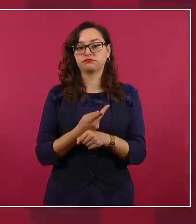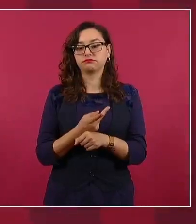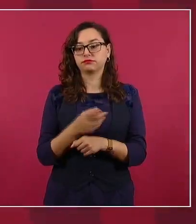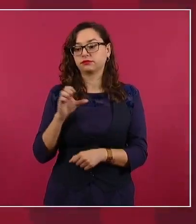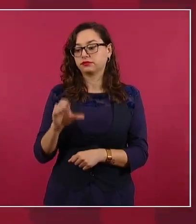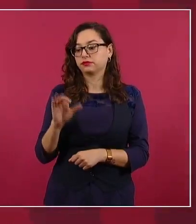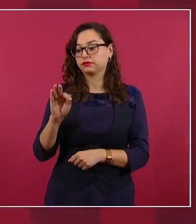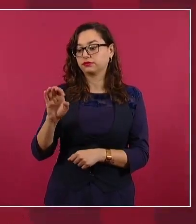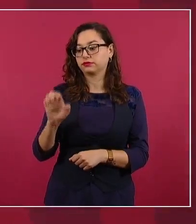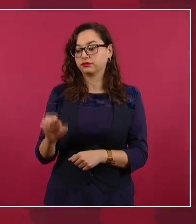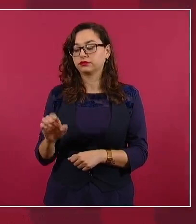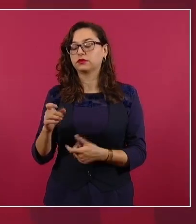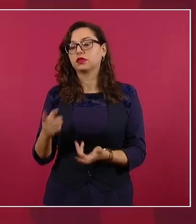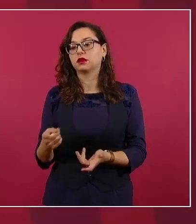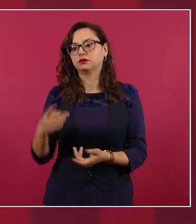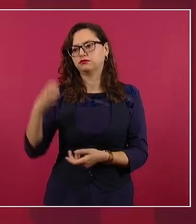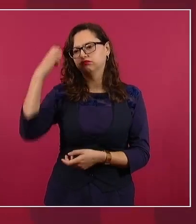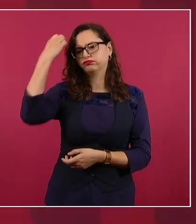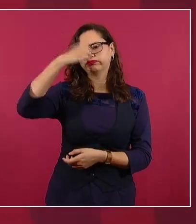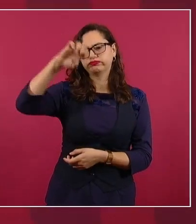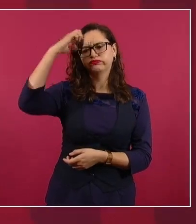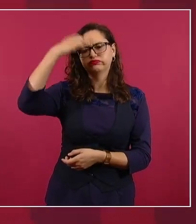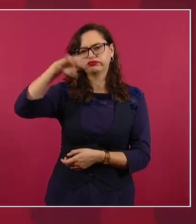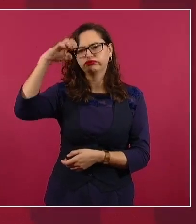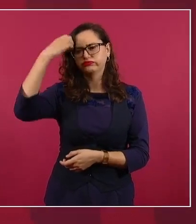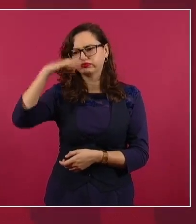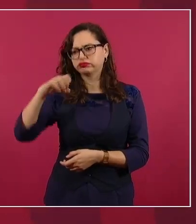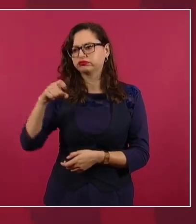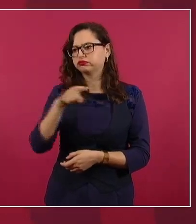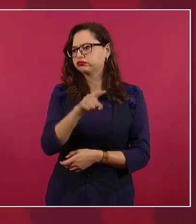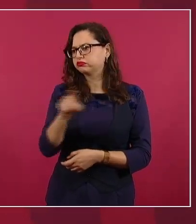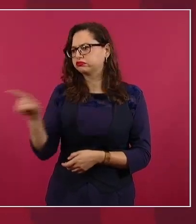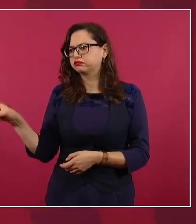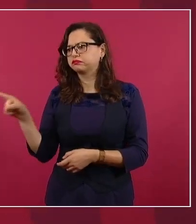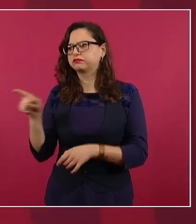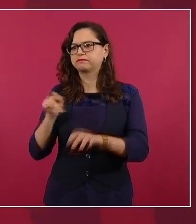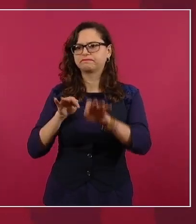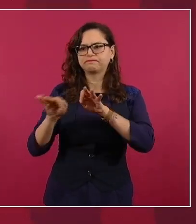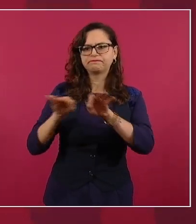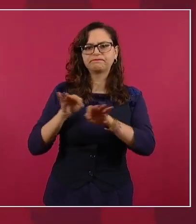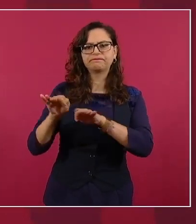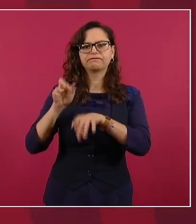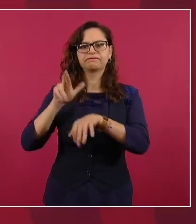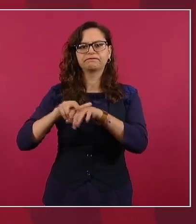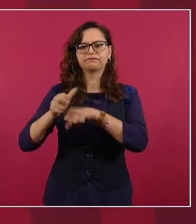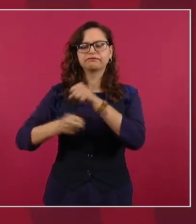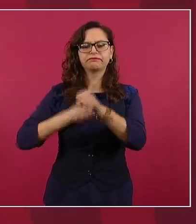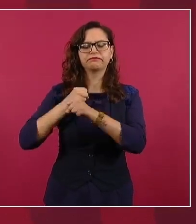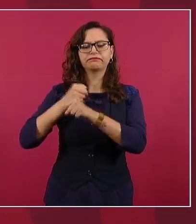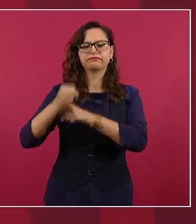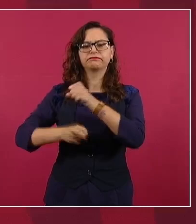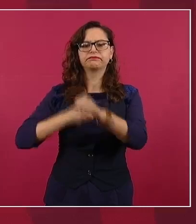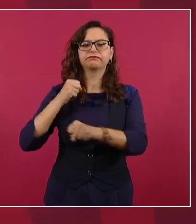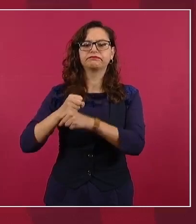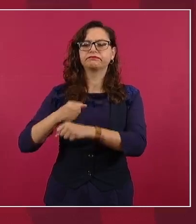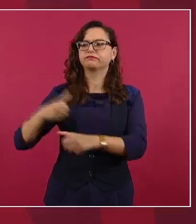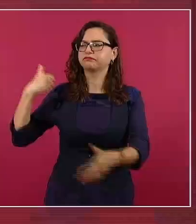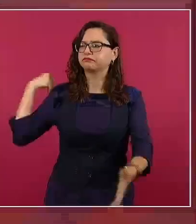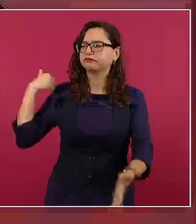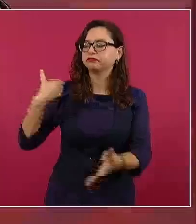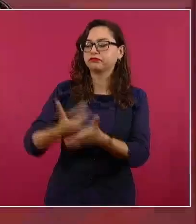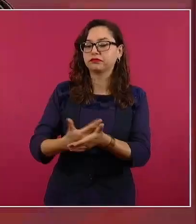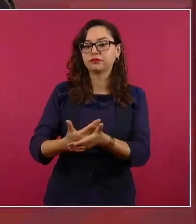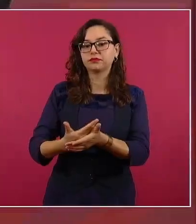de la Comisión Federal de Electricidad de los Trabajadores, se va